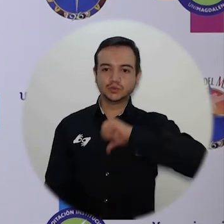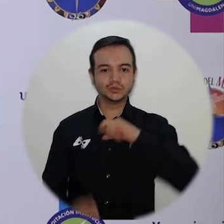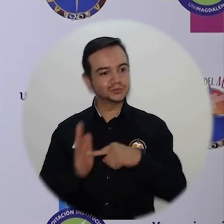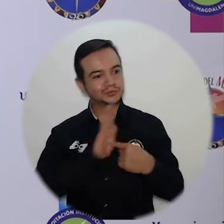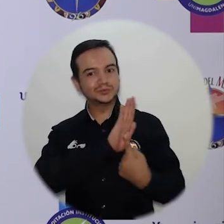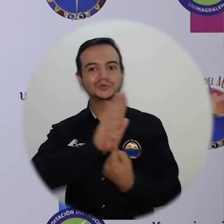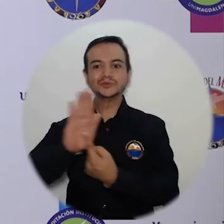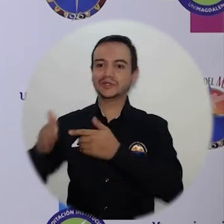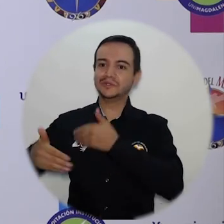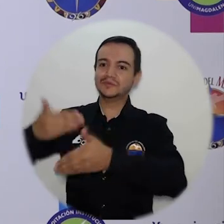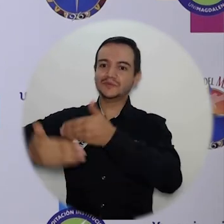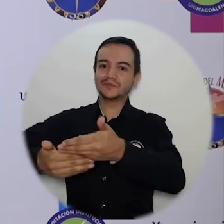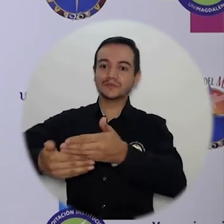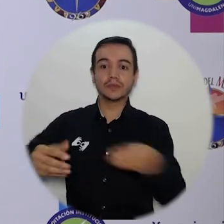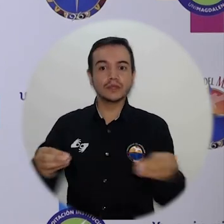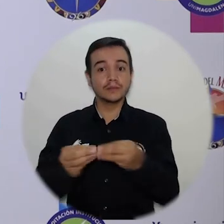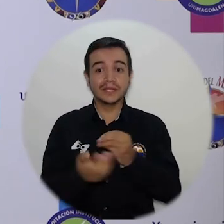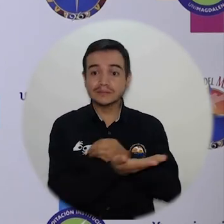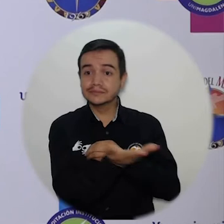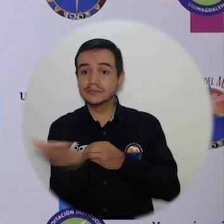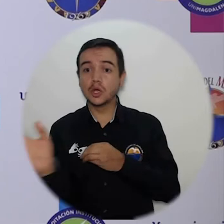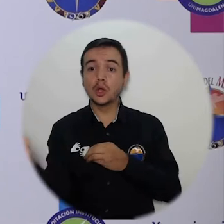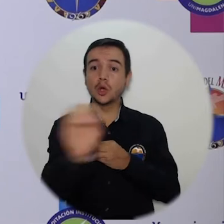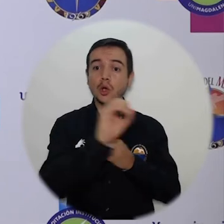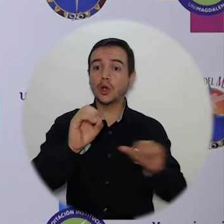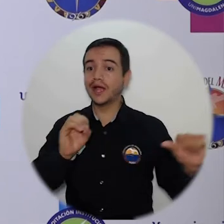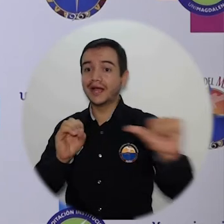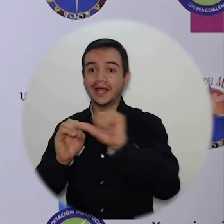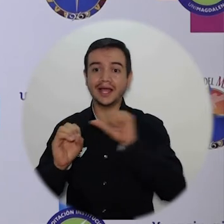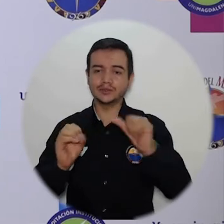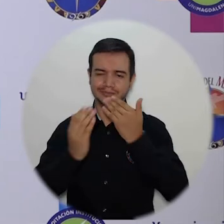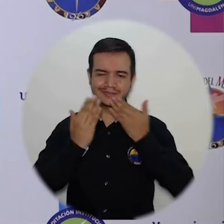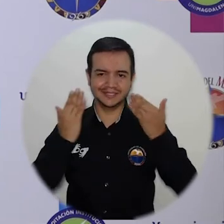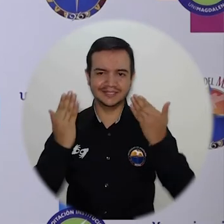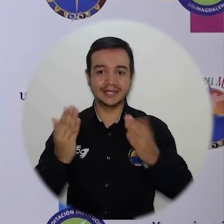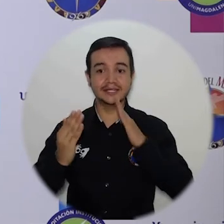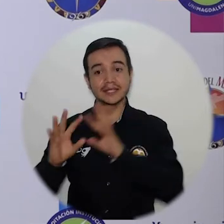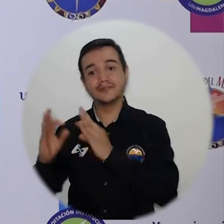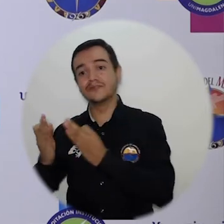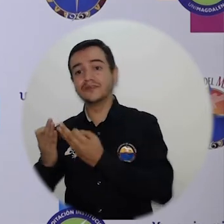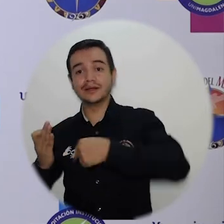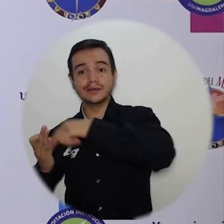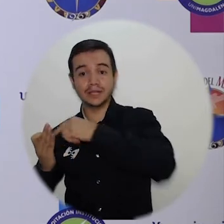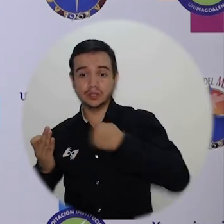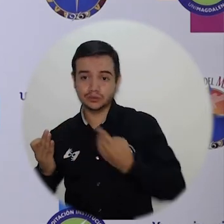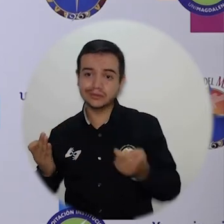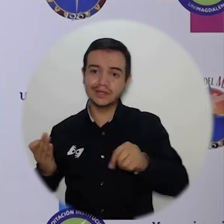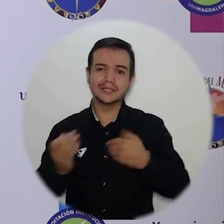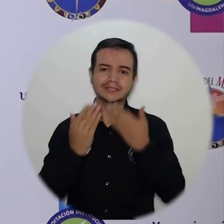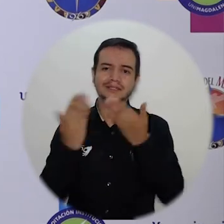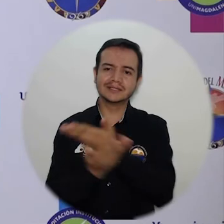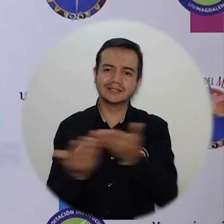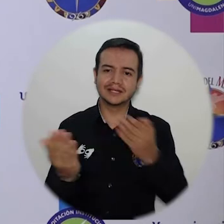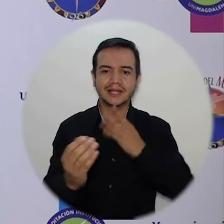quiero darles a todos y todas las gracias en nombre de mi familia y en el mío propio por todo su acompañamiento. Hemos escrito un periodo